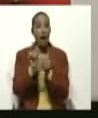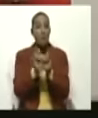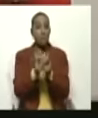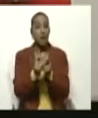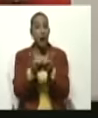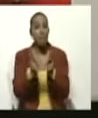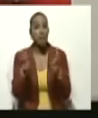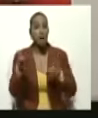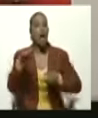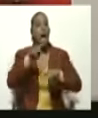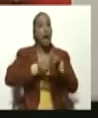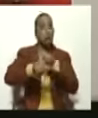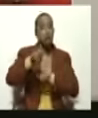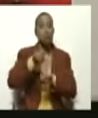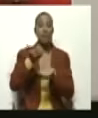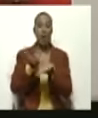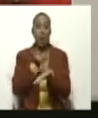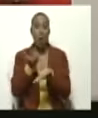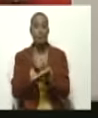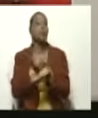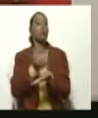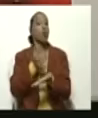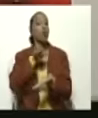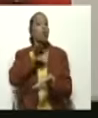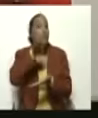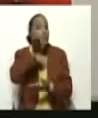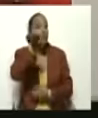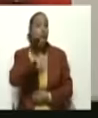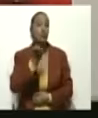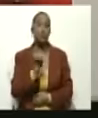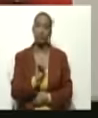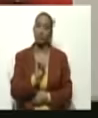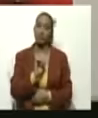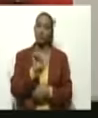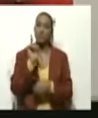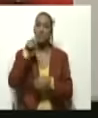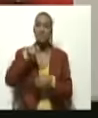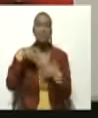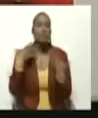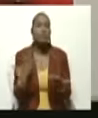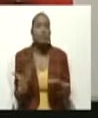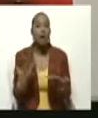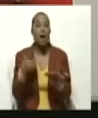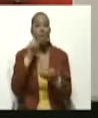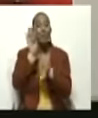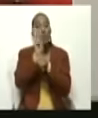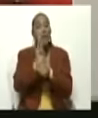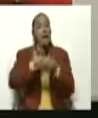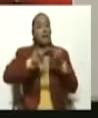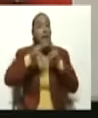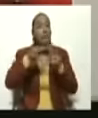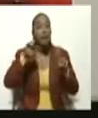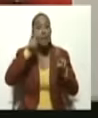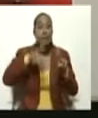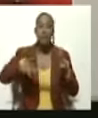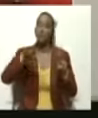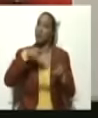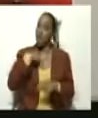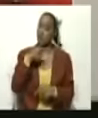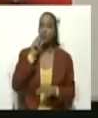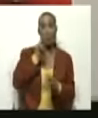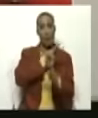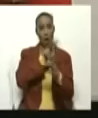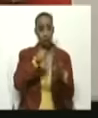prosperidad en el futuro. La necesidad de cuidar la paz de la República. Nos parece un valiente gesto de